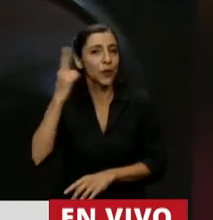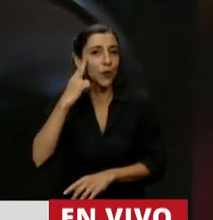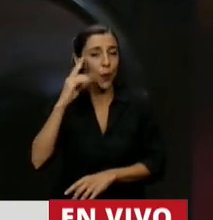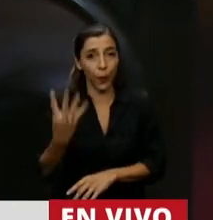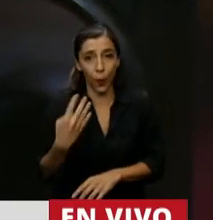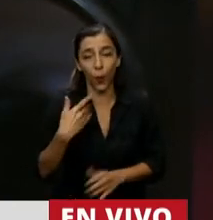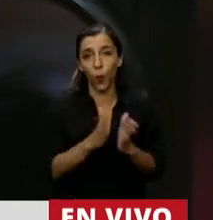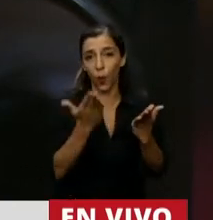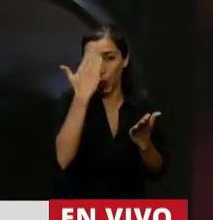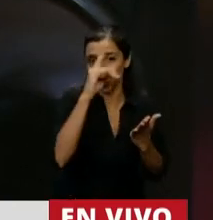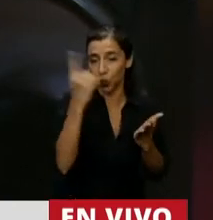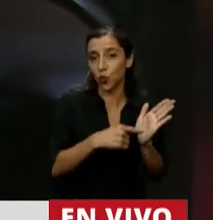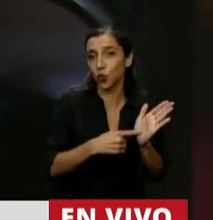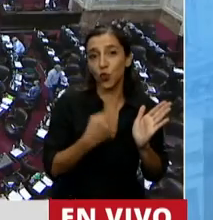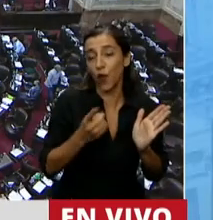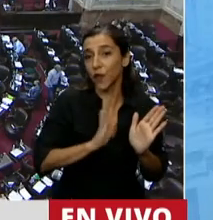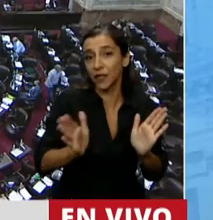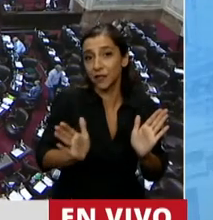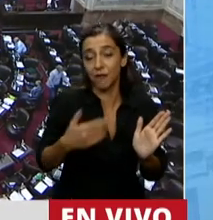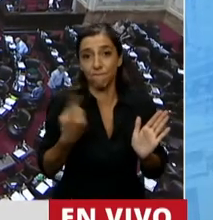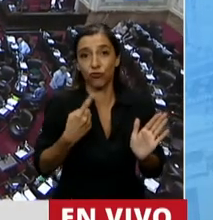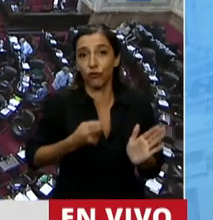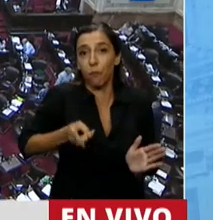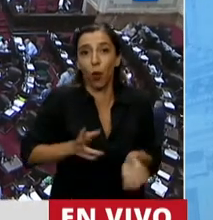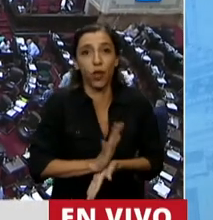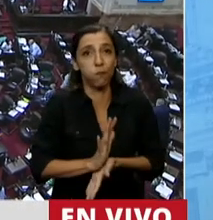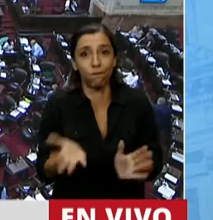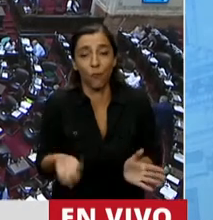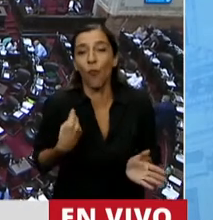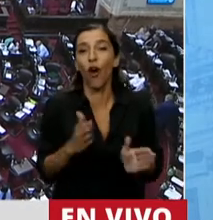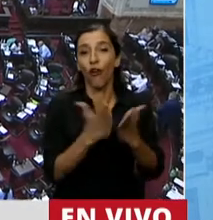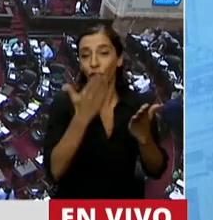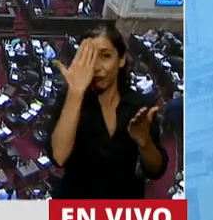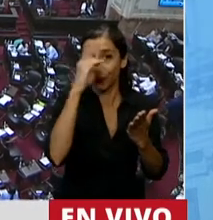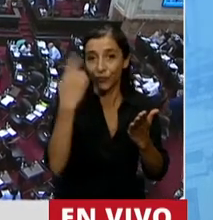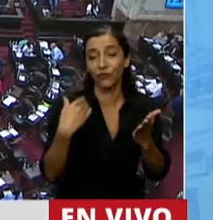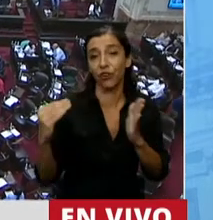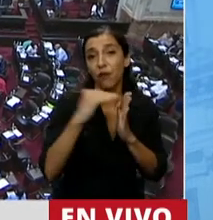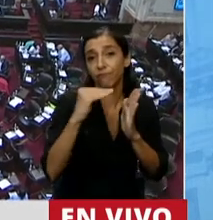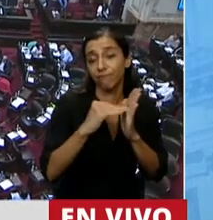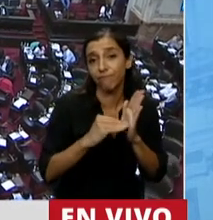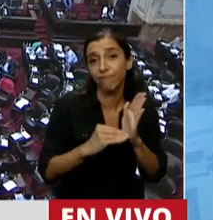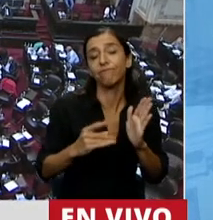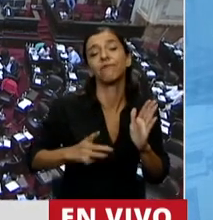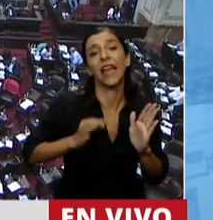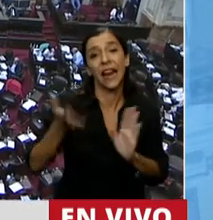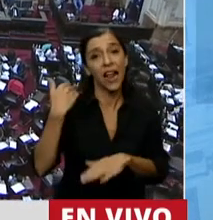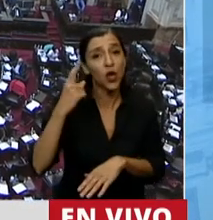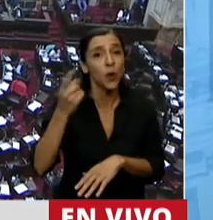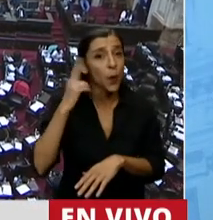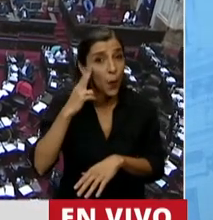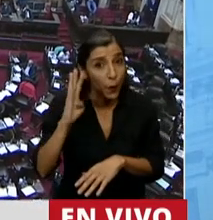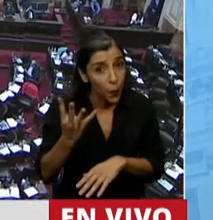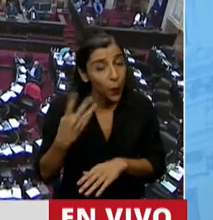constitucional que lo impide, ya que se incorporaron a la Constitución Nacional, modificada en 1994, varios